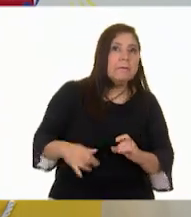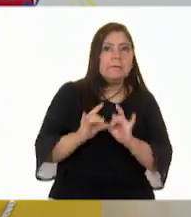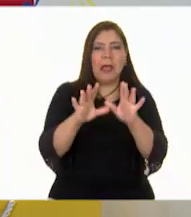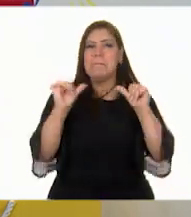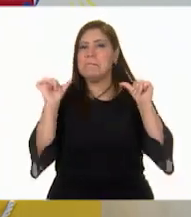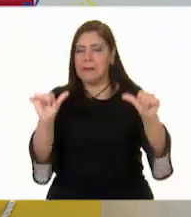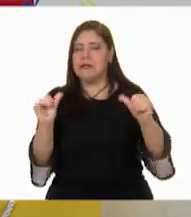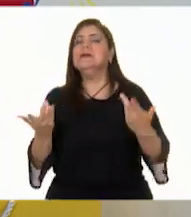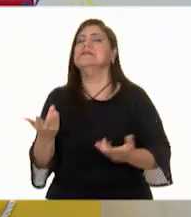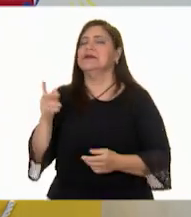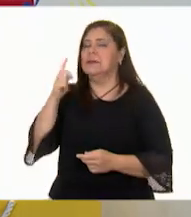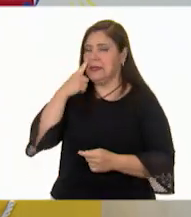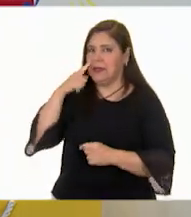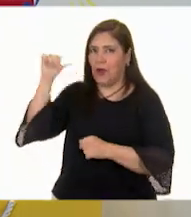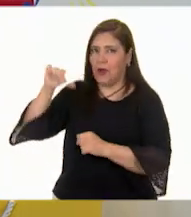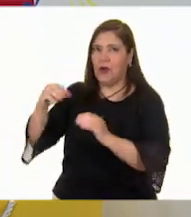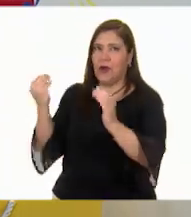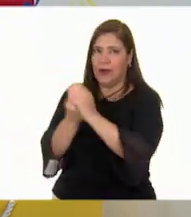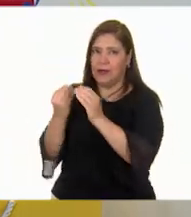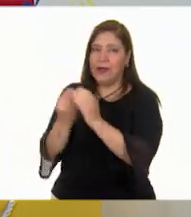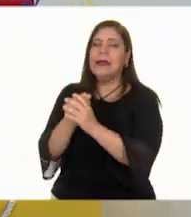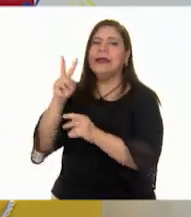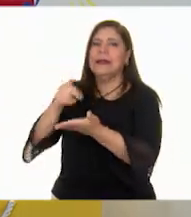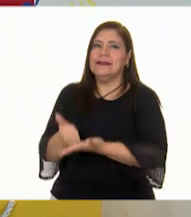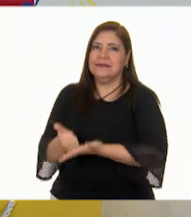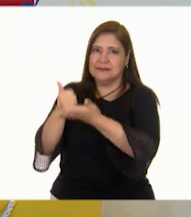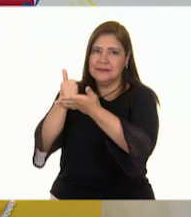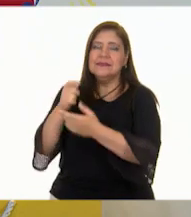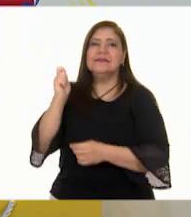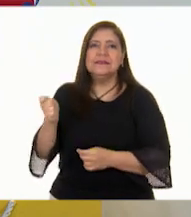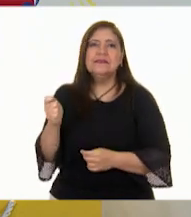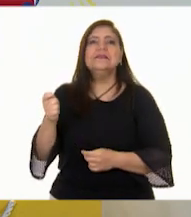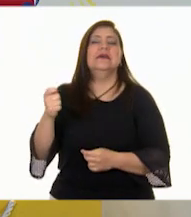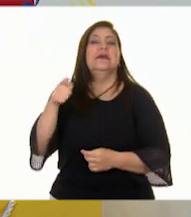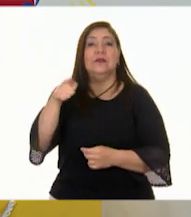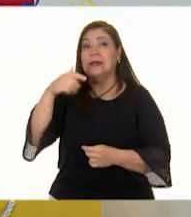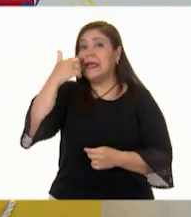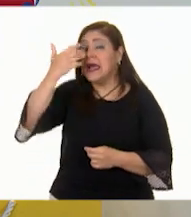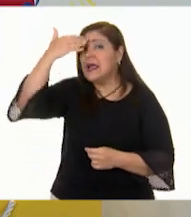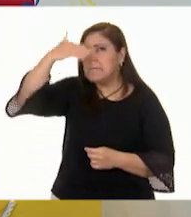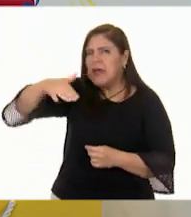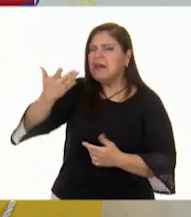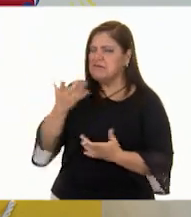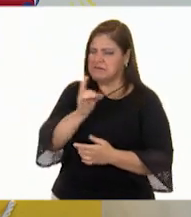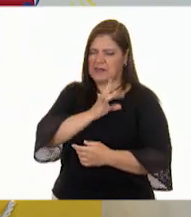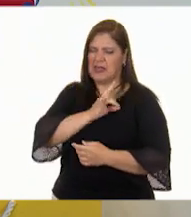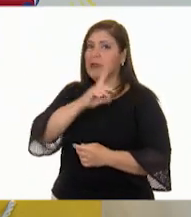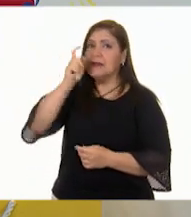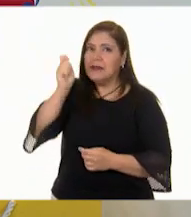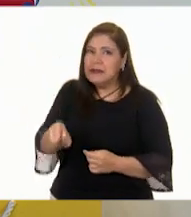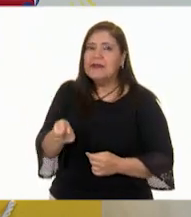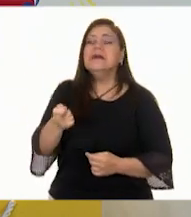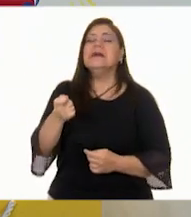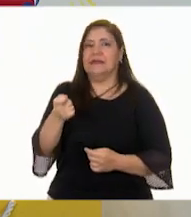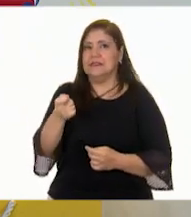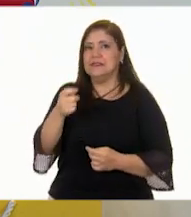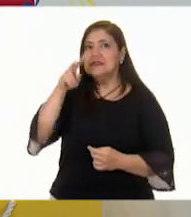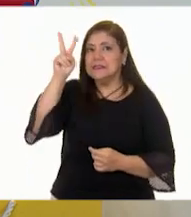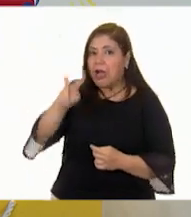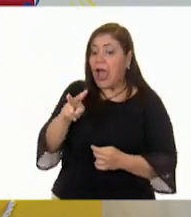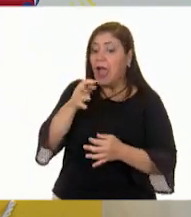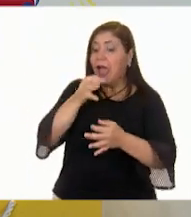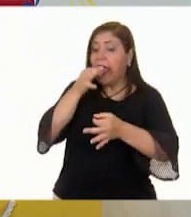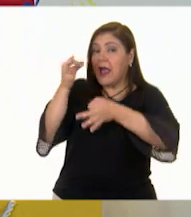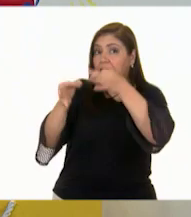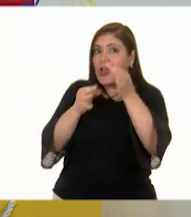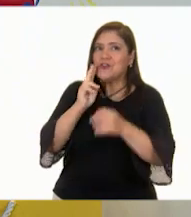preocupes, la clase de hoy creo que te ayudará. ¿Te gustaría saber más sobre el miedo? Sí, claro que sí. Porque creo que el noticiero,